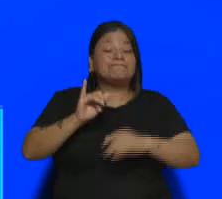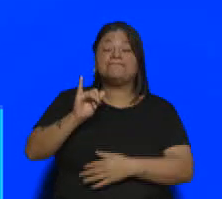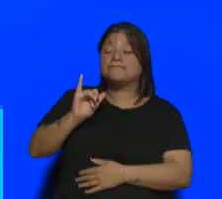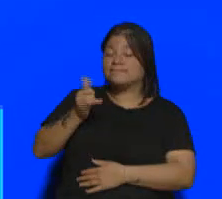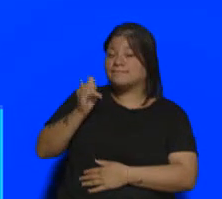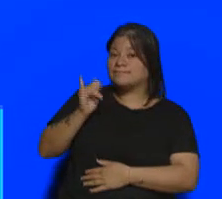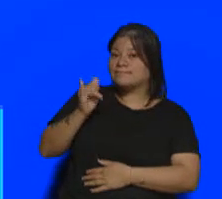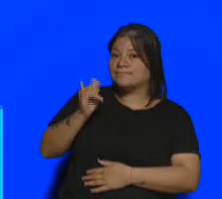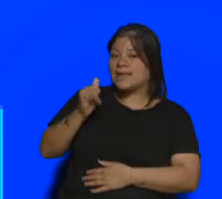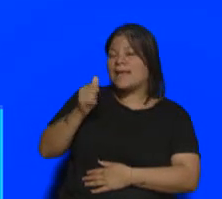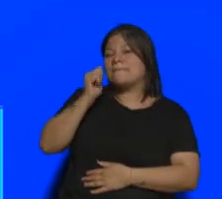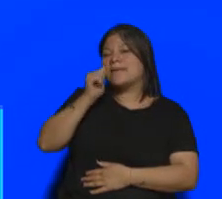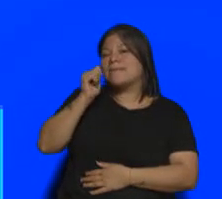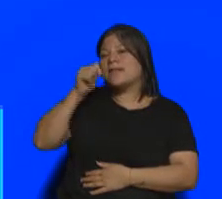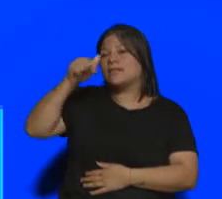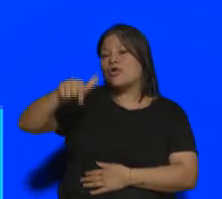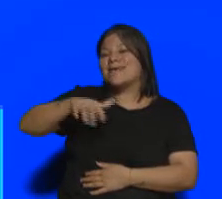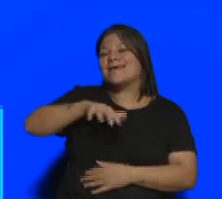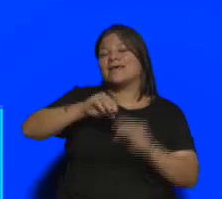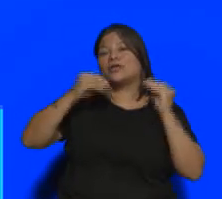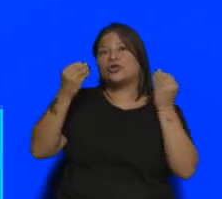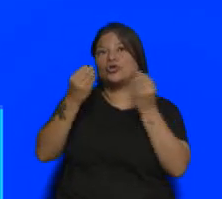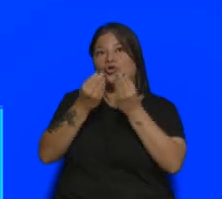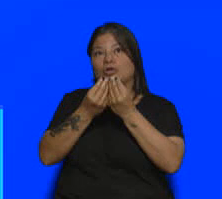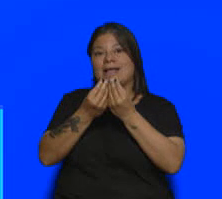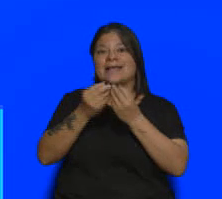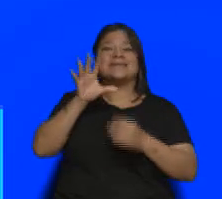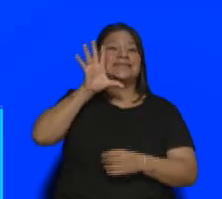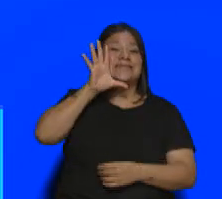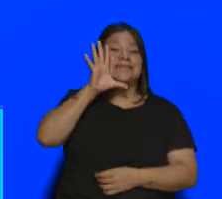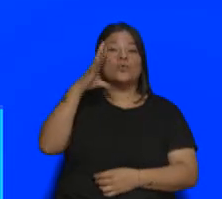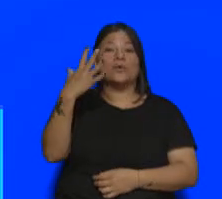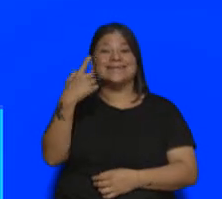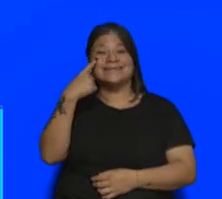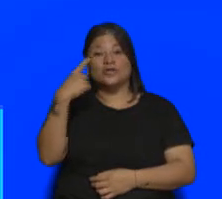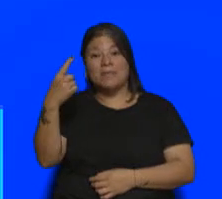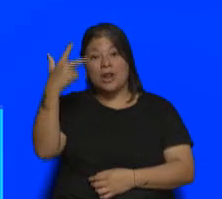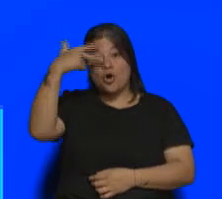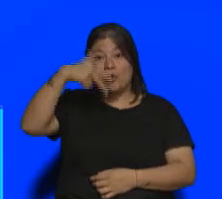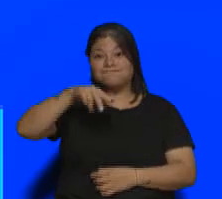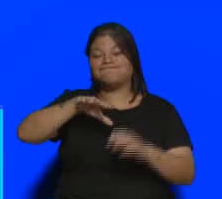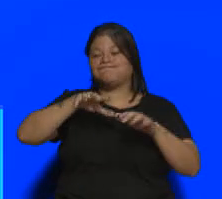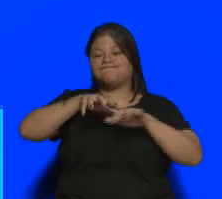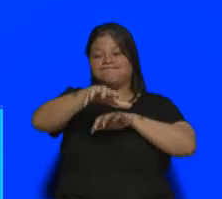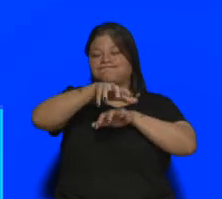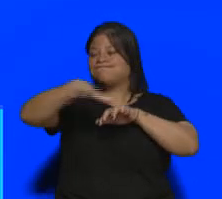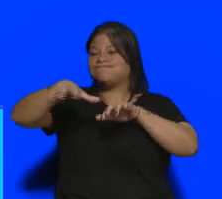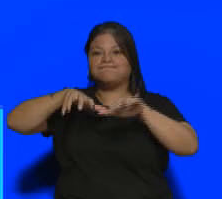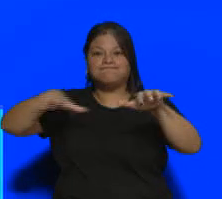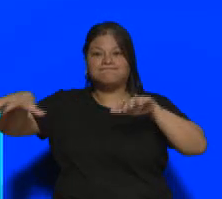Sí, nuestra ciudad hoy cuenta con 55.000 plazas hoteleras. Tenemos más de 340